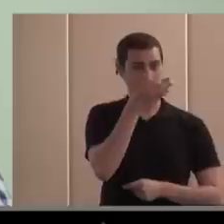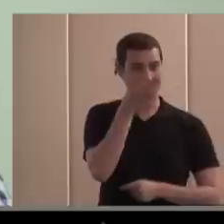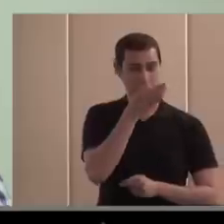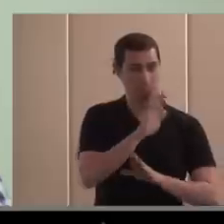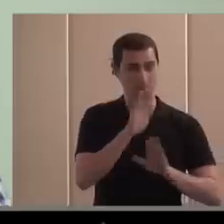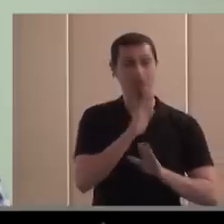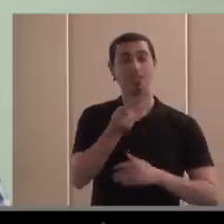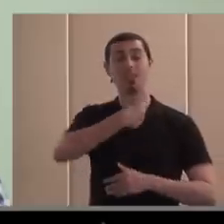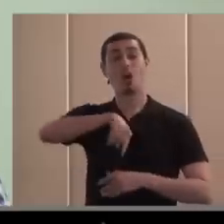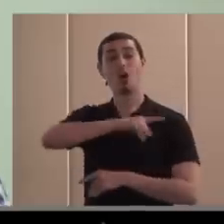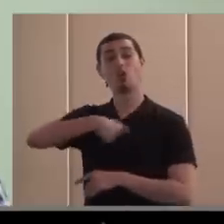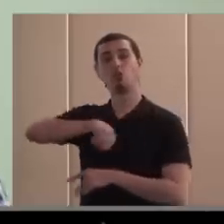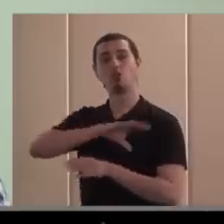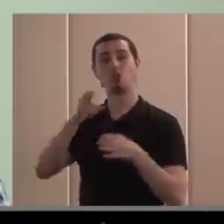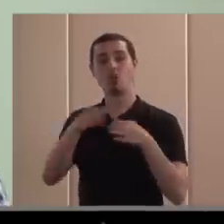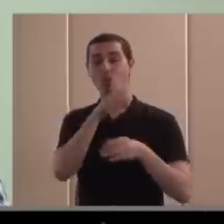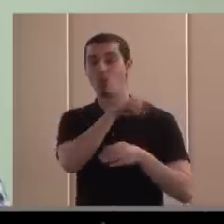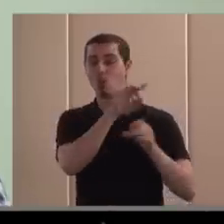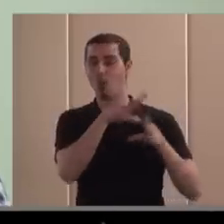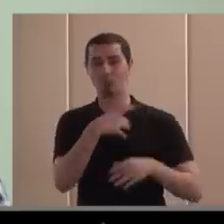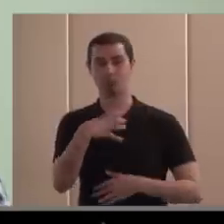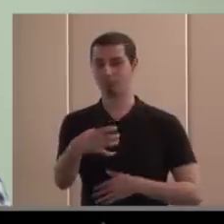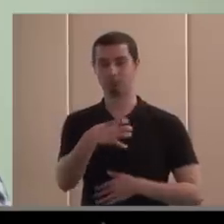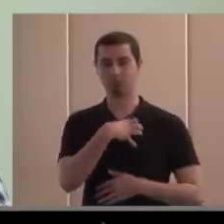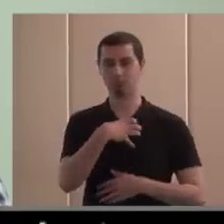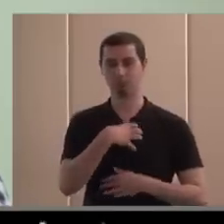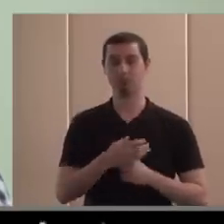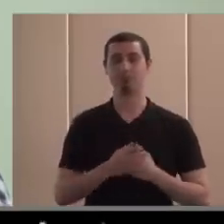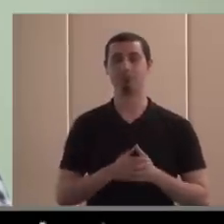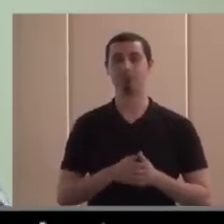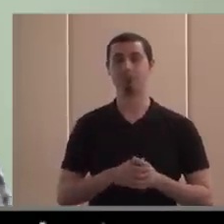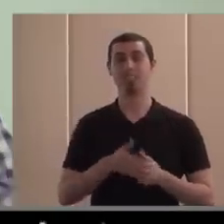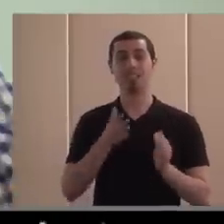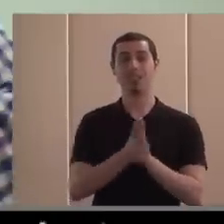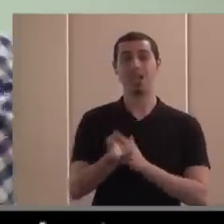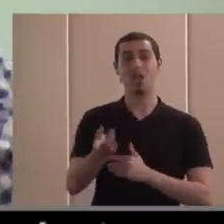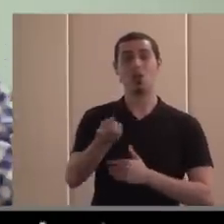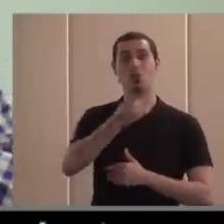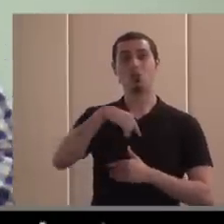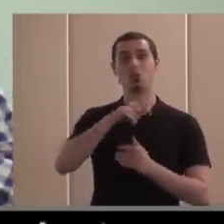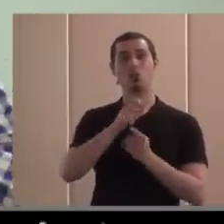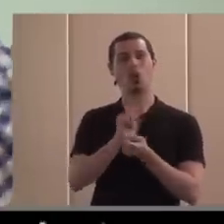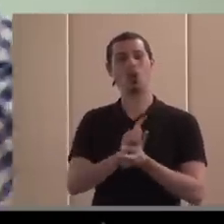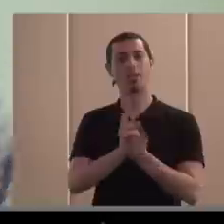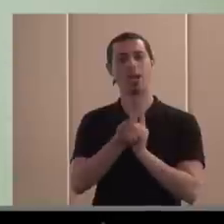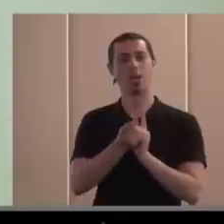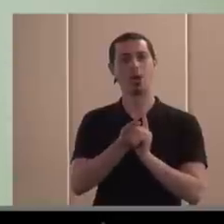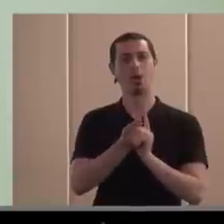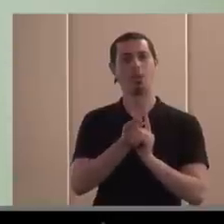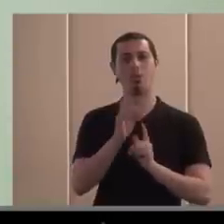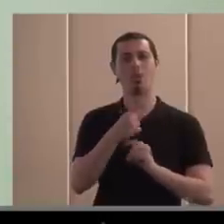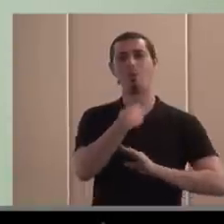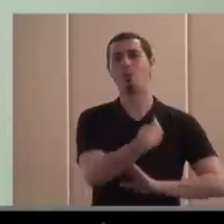como destinatarios de esa generación de empleo. En este sentido estamos un poco, no digo a pie cambiado, pero sí forzados,